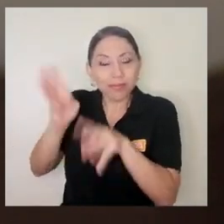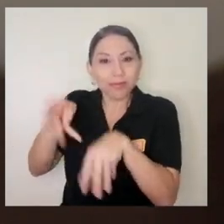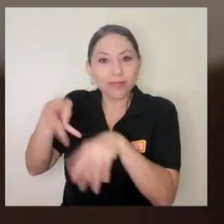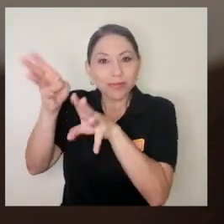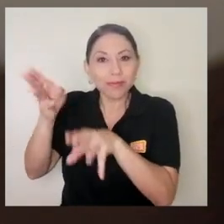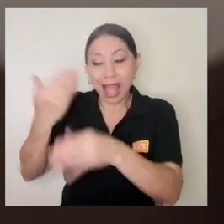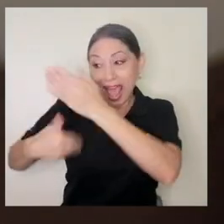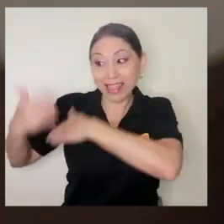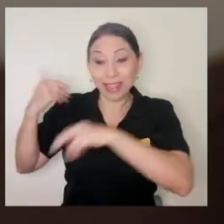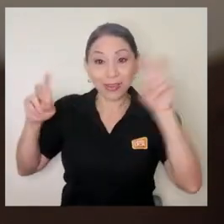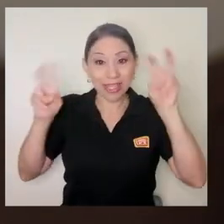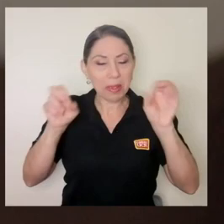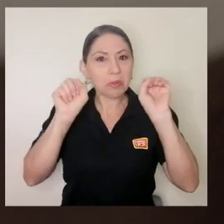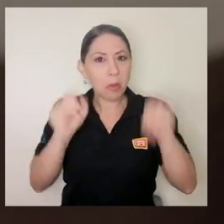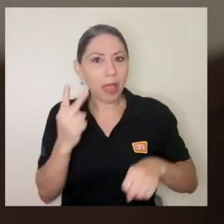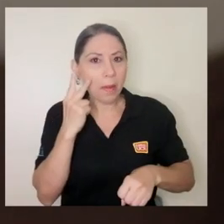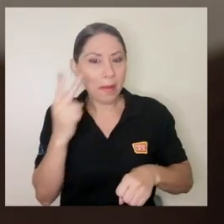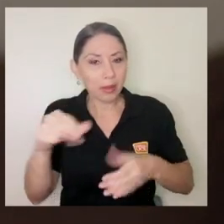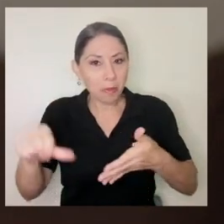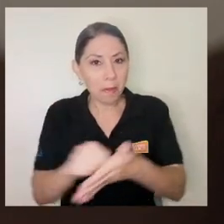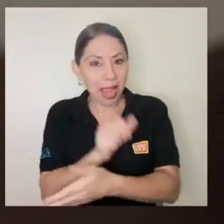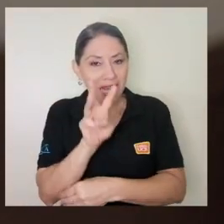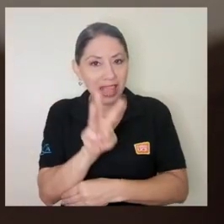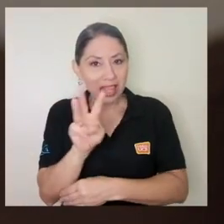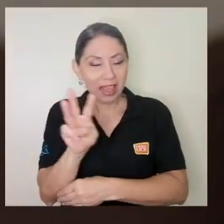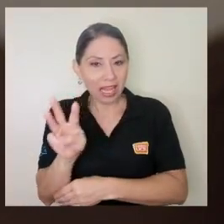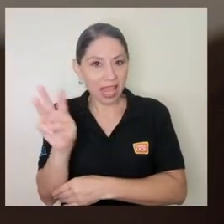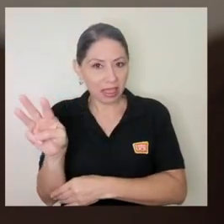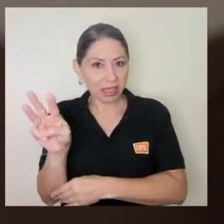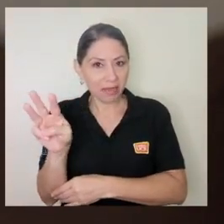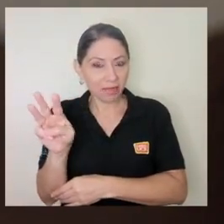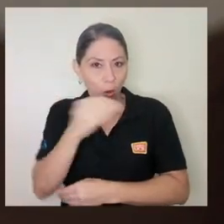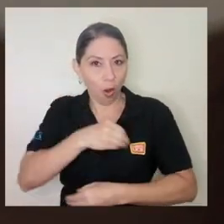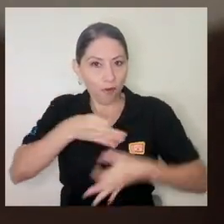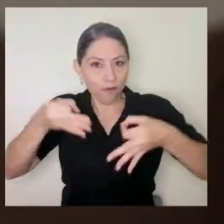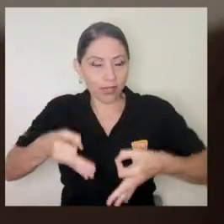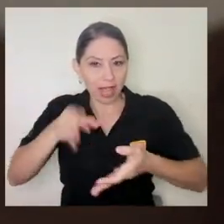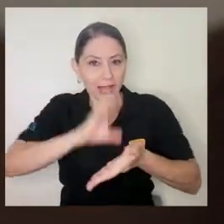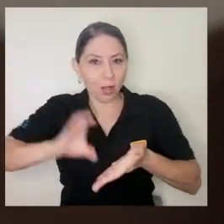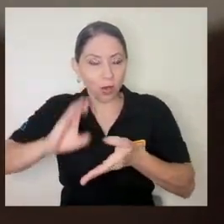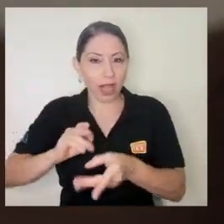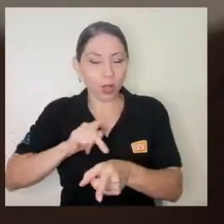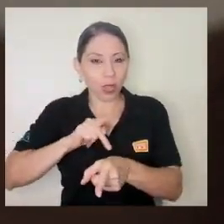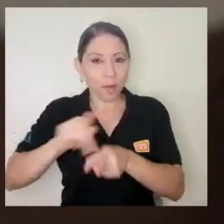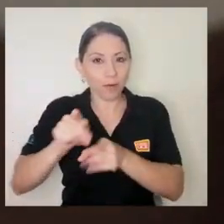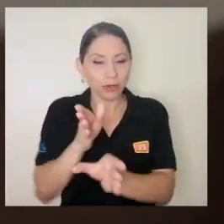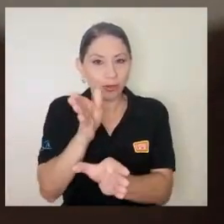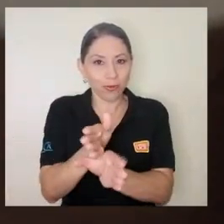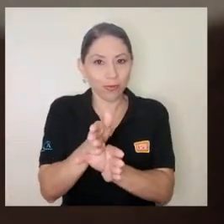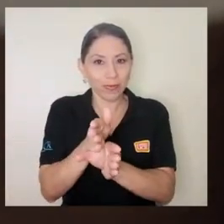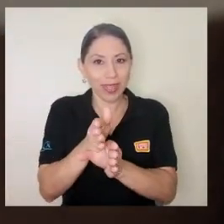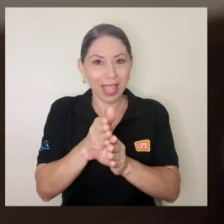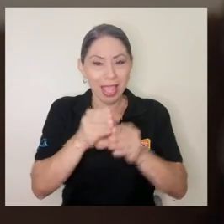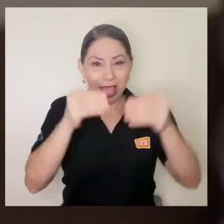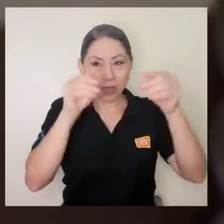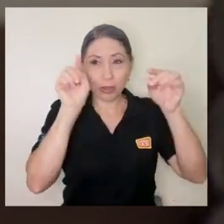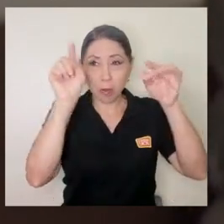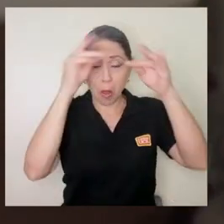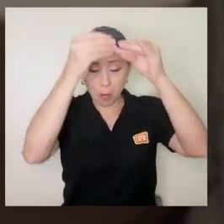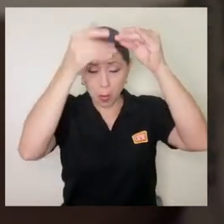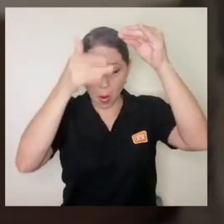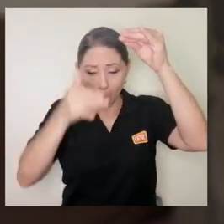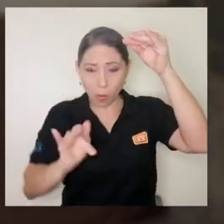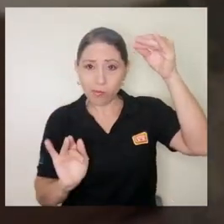contenidos los pueden encontrar en nuestra página de internet en la página del colegio y debajo al puro final de la página del colegio